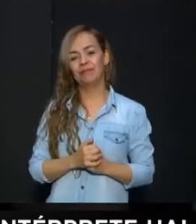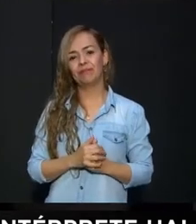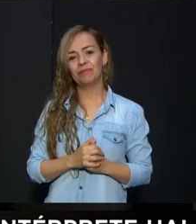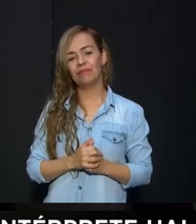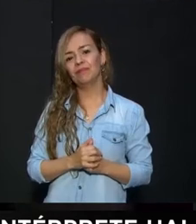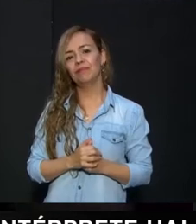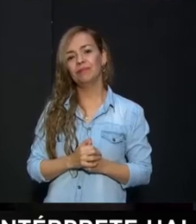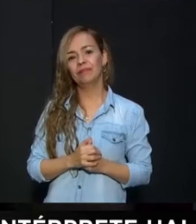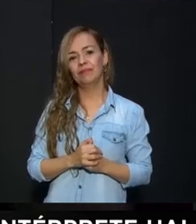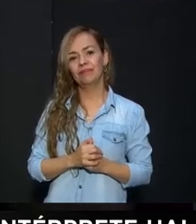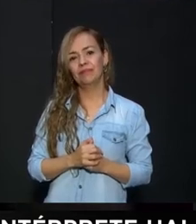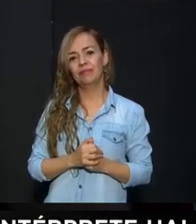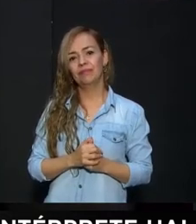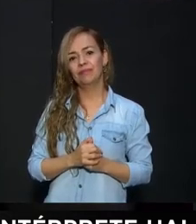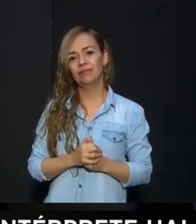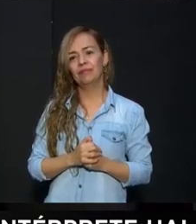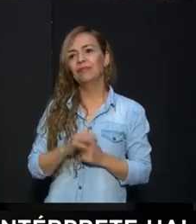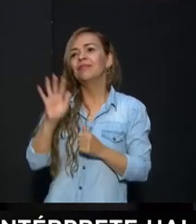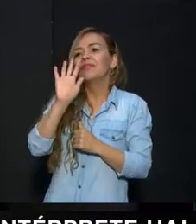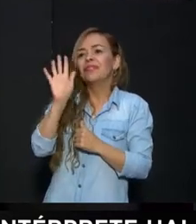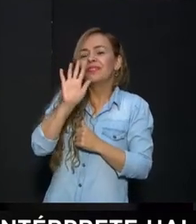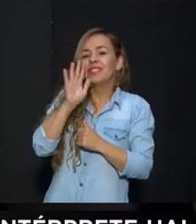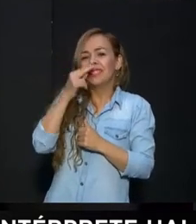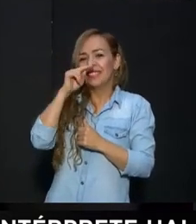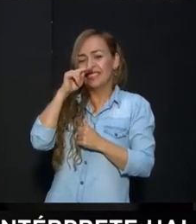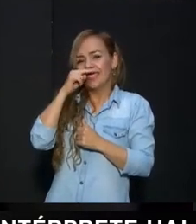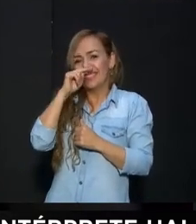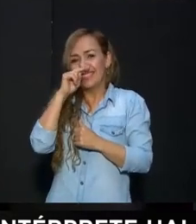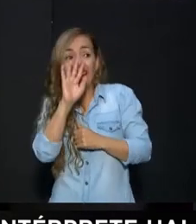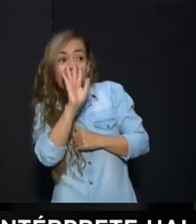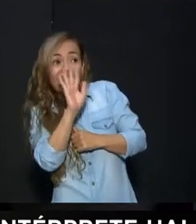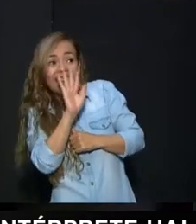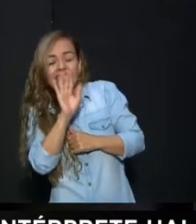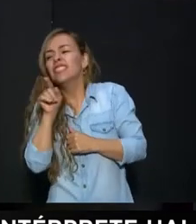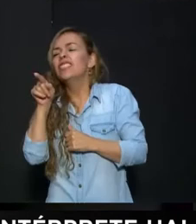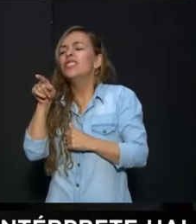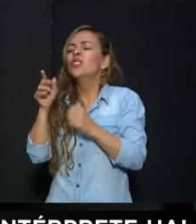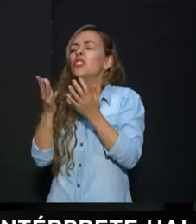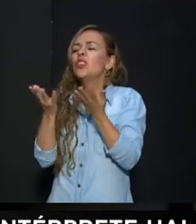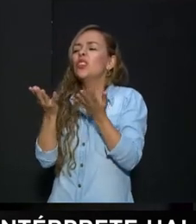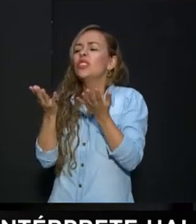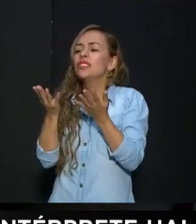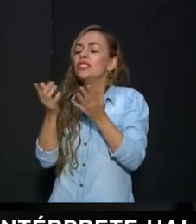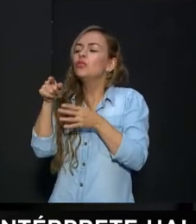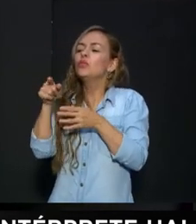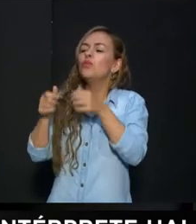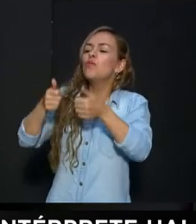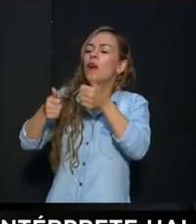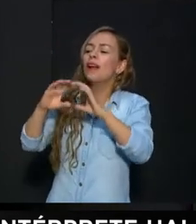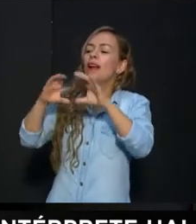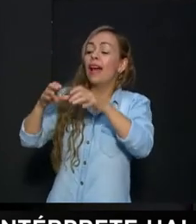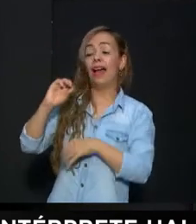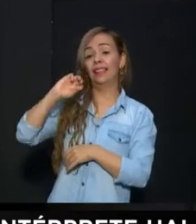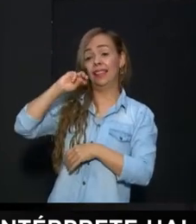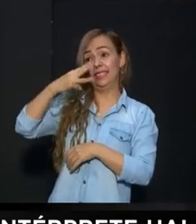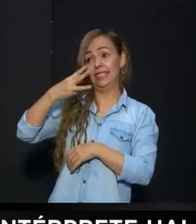Vamos, vamos con Troa Ay, qué linda Bueno, aquí está Claritza, que la vemos ¿En qué grado está Claritza, rector? En tercero tercero, está en tercer